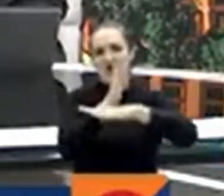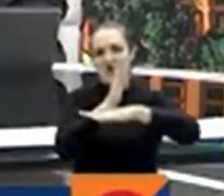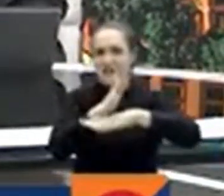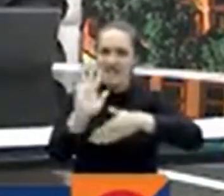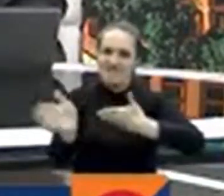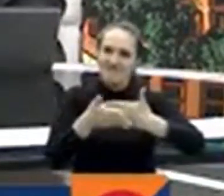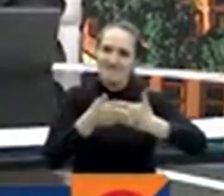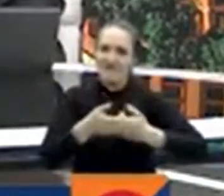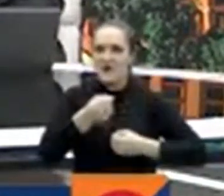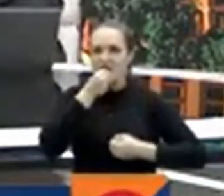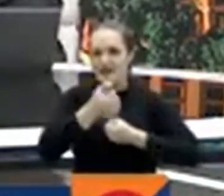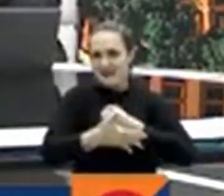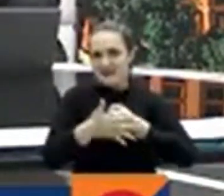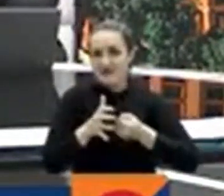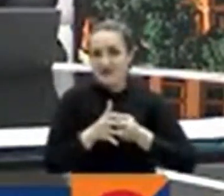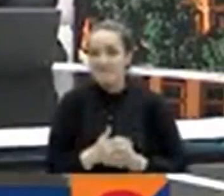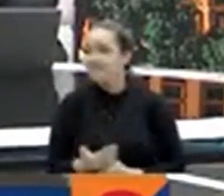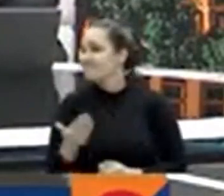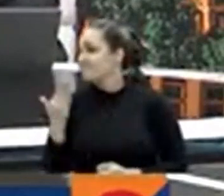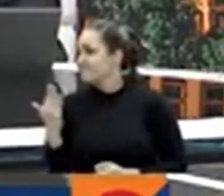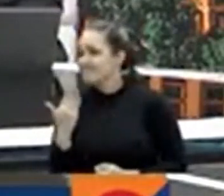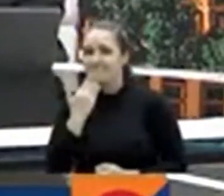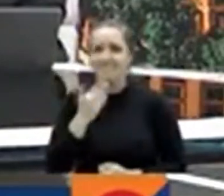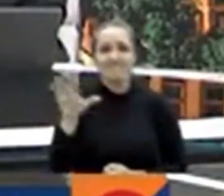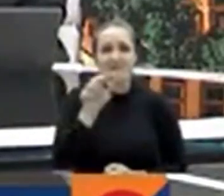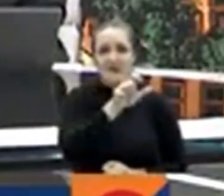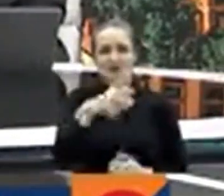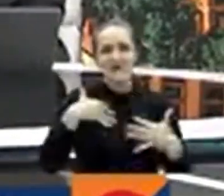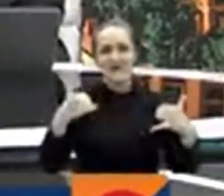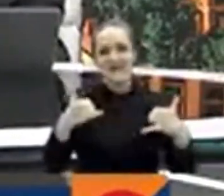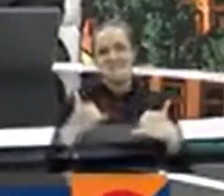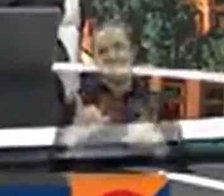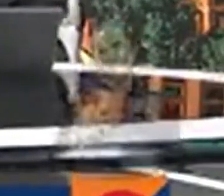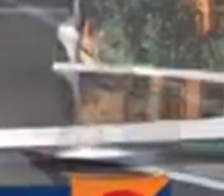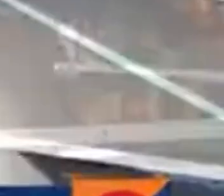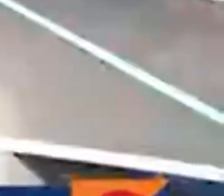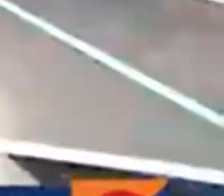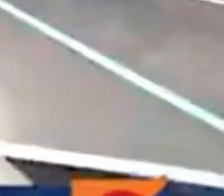de RTBC Noticias Carolina Televidentes muchas gracias feliz tarde y feliz almuerzo